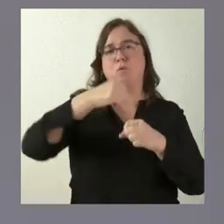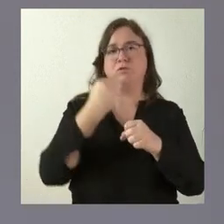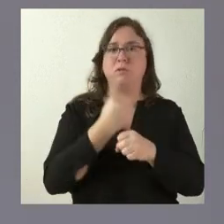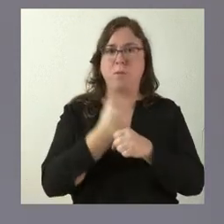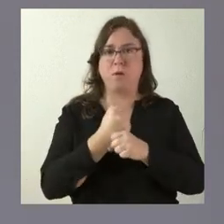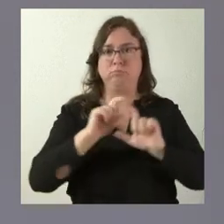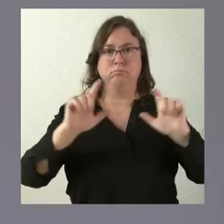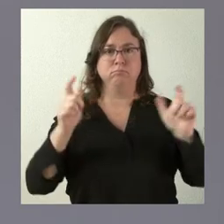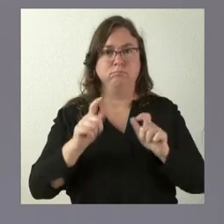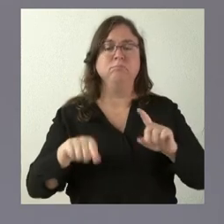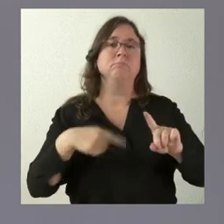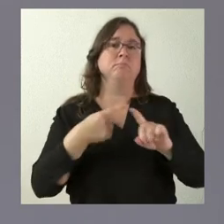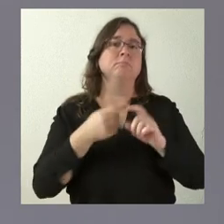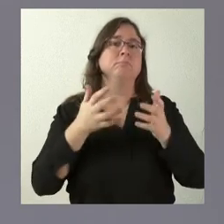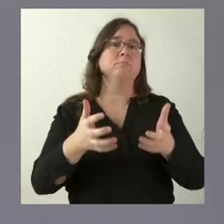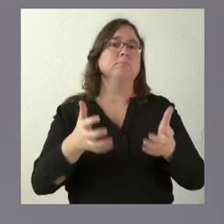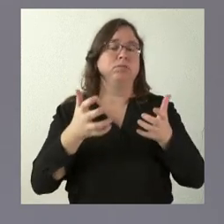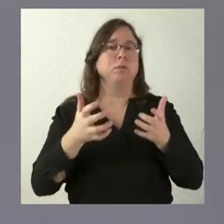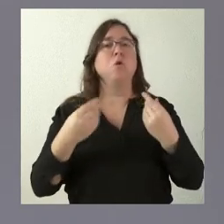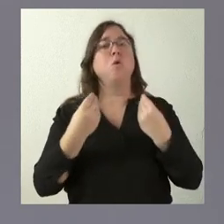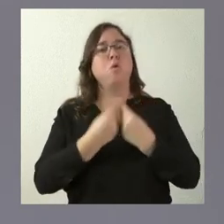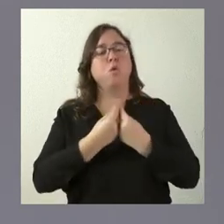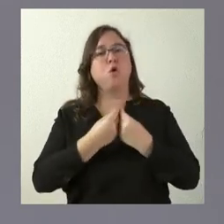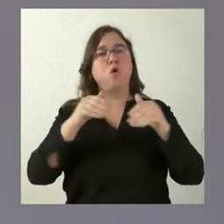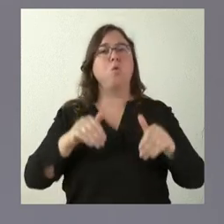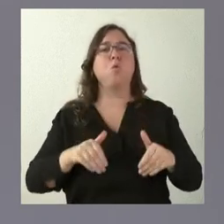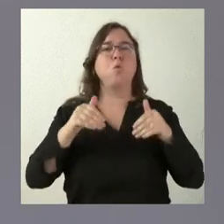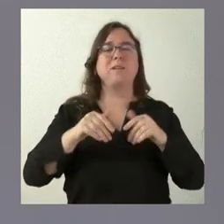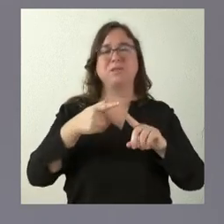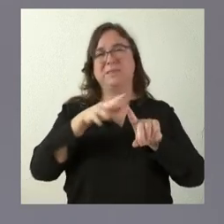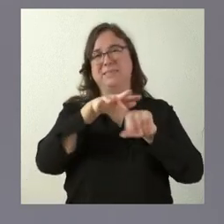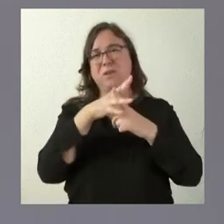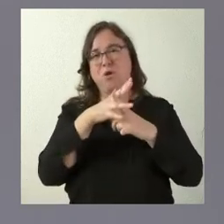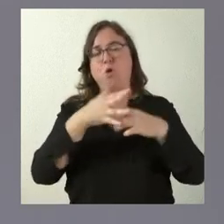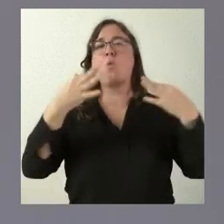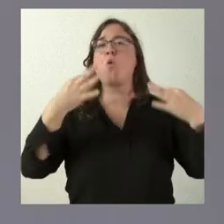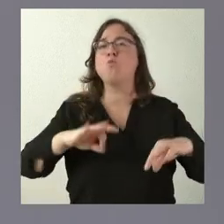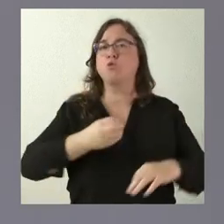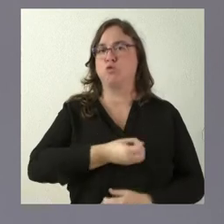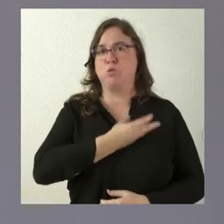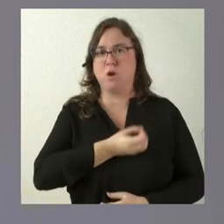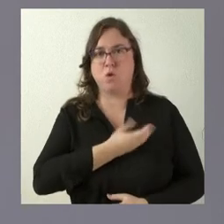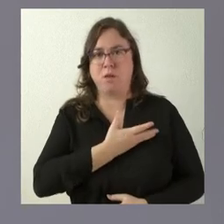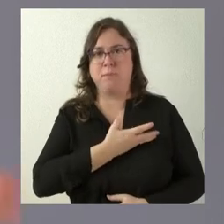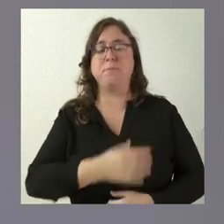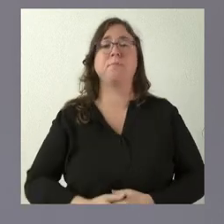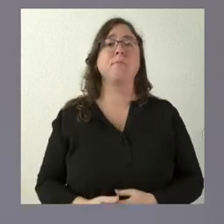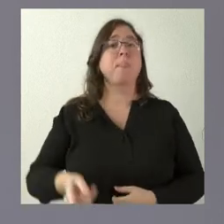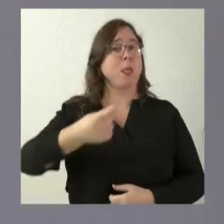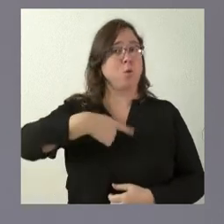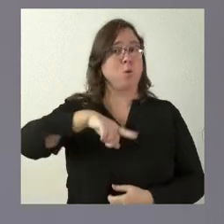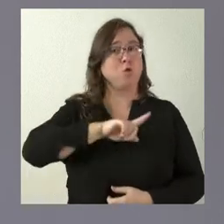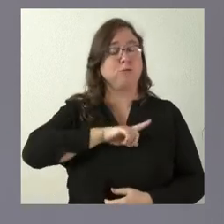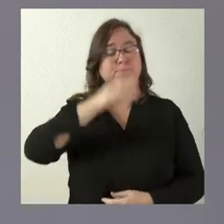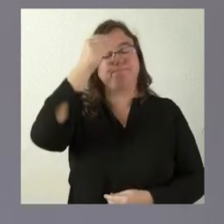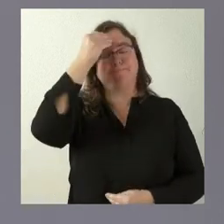beneficios en relación con las cuotas por contingencias comunes de seguridad social, primero, nosotros no opinamos sobre lo que